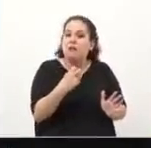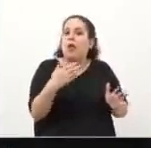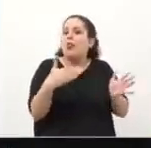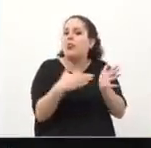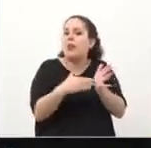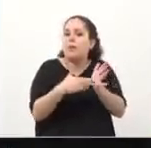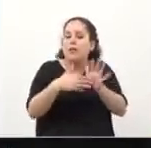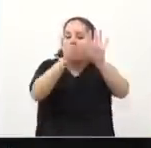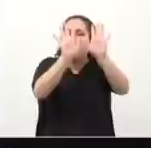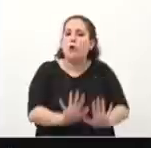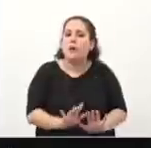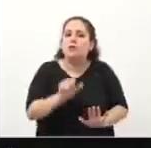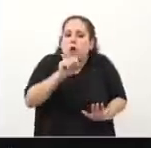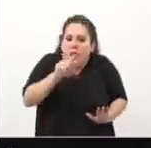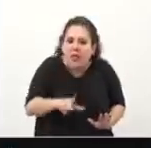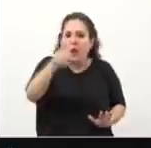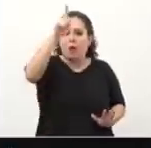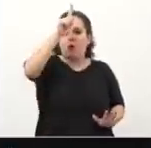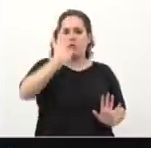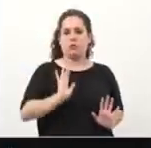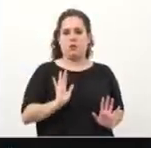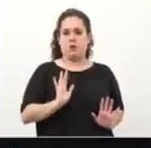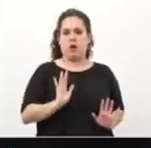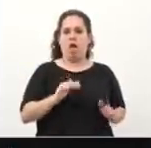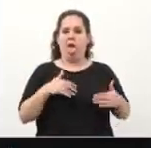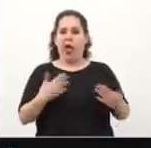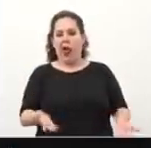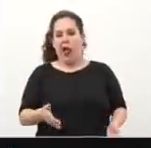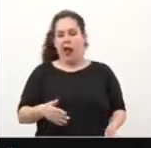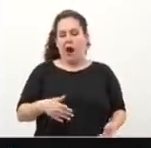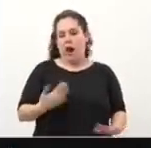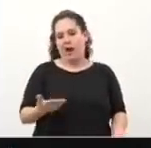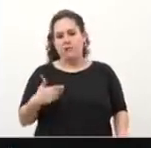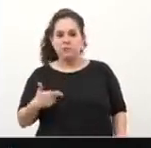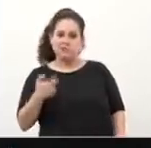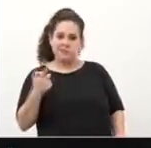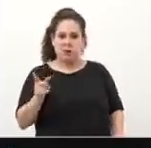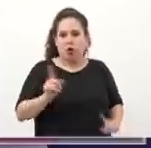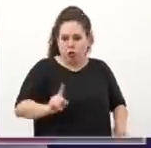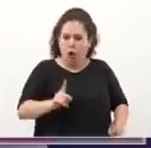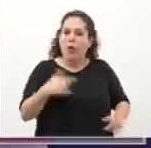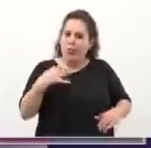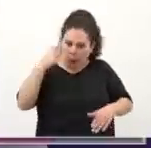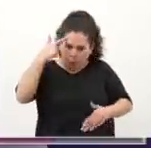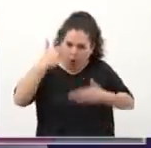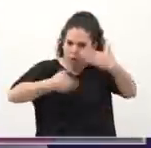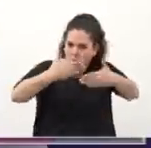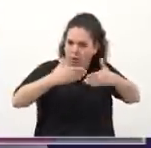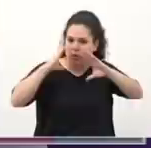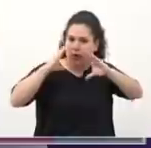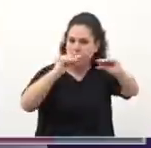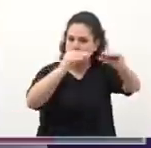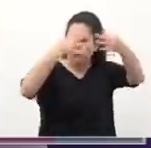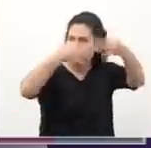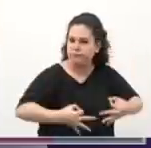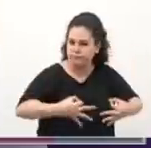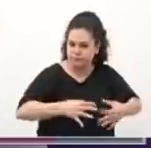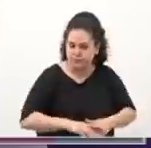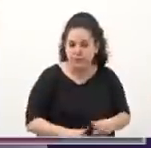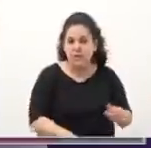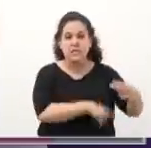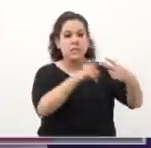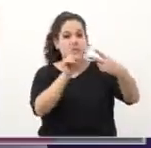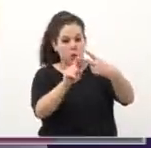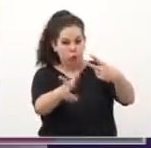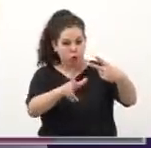se forma la policía de Gabriel. Eso es lo importante, evitar los abusos policiales. En eso tenemos que trabajar. Ese es el principal objetivo que tenemos. Y la otra pregunta que me